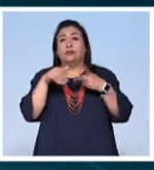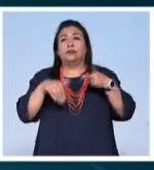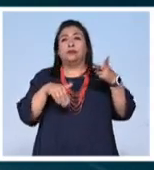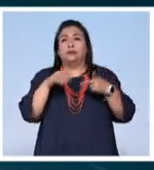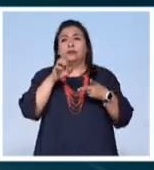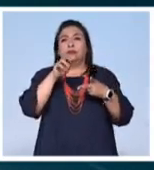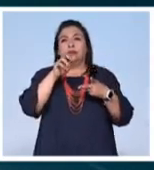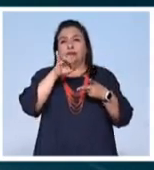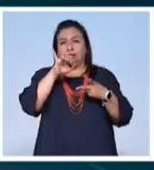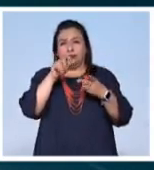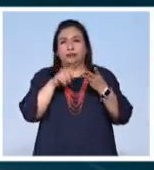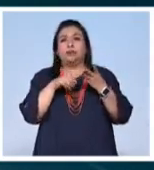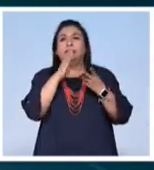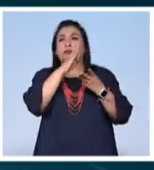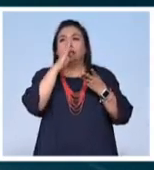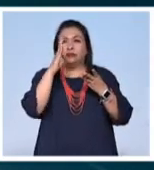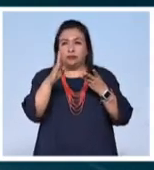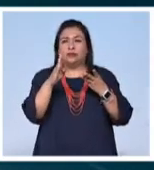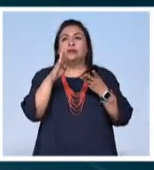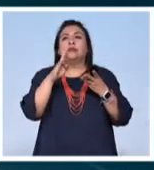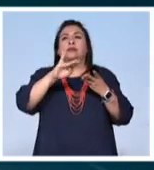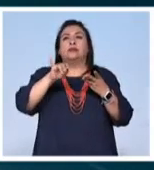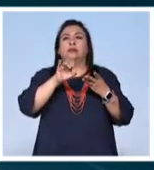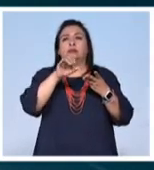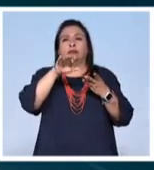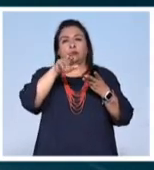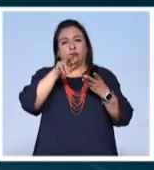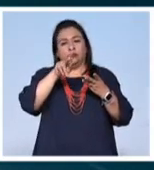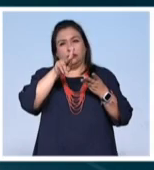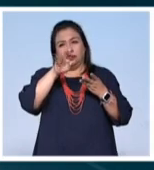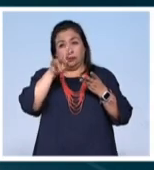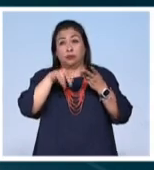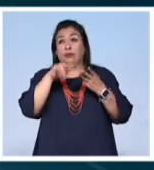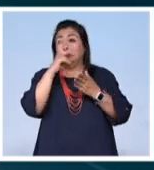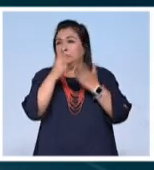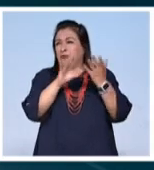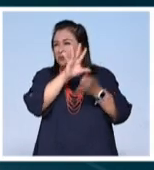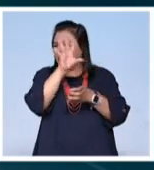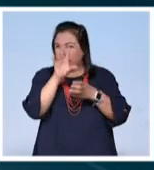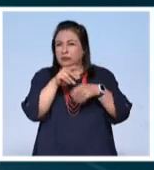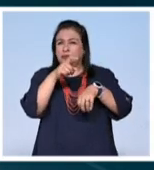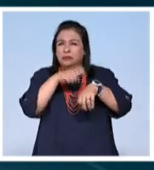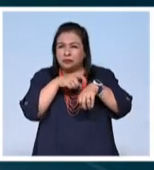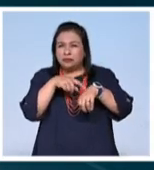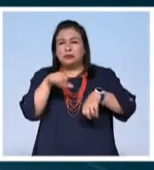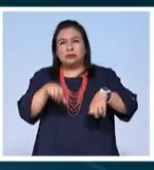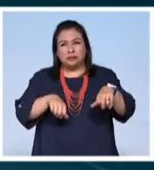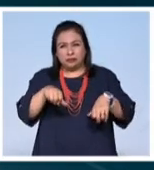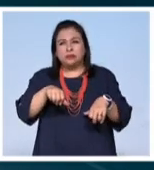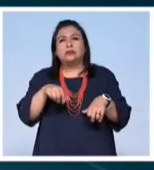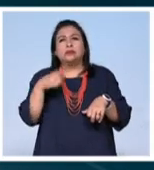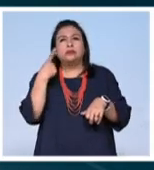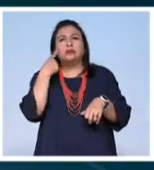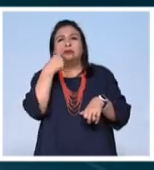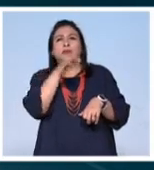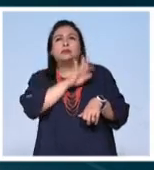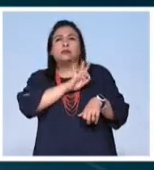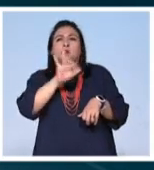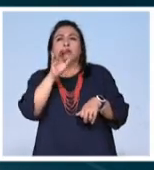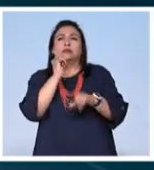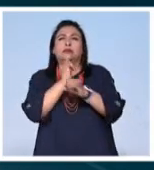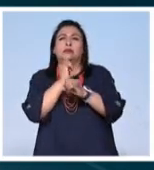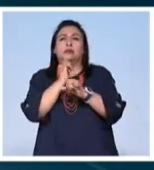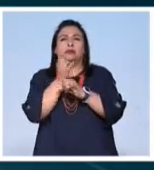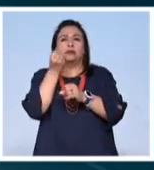Esperanza Iris, y la Biblioteca Pública José María Pino Suárez. El programa completo y horarios de las actividades están disponibles en la